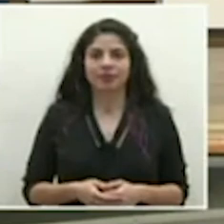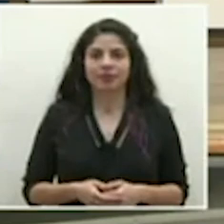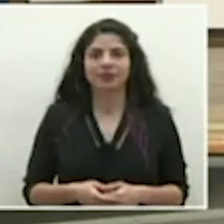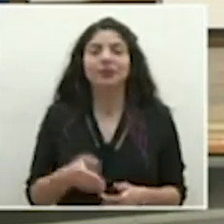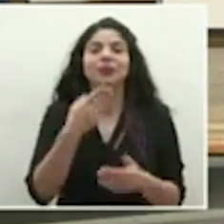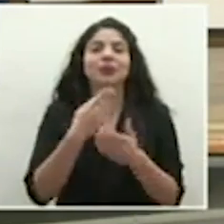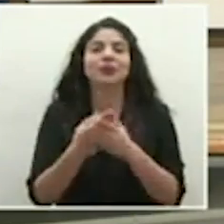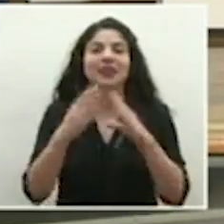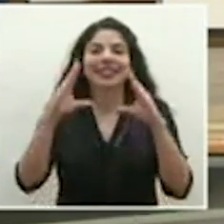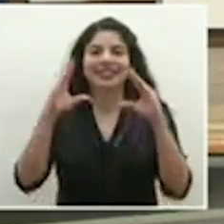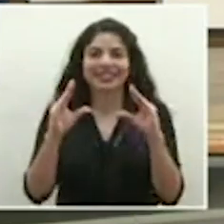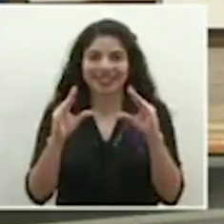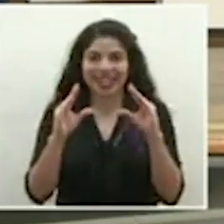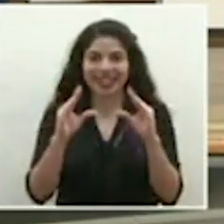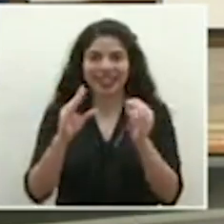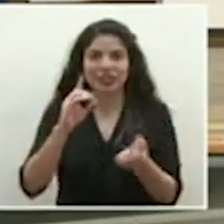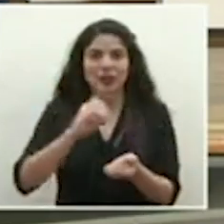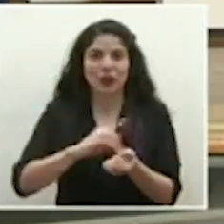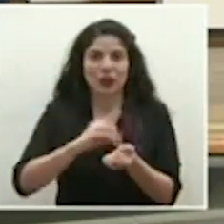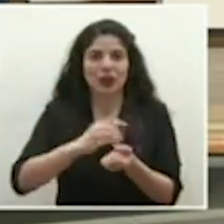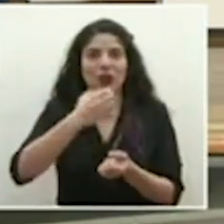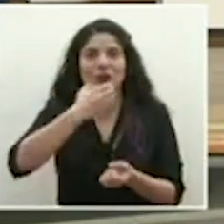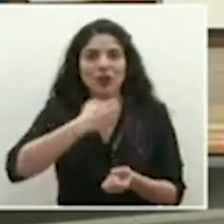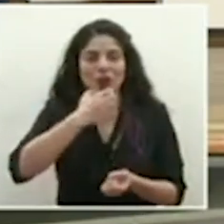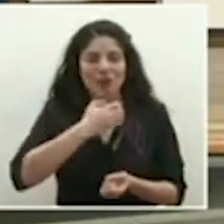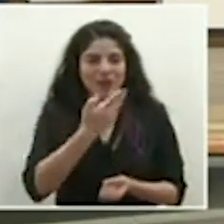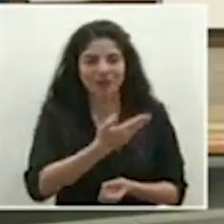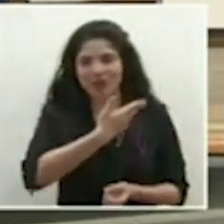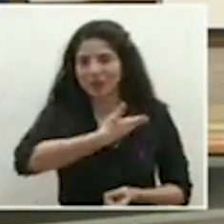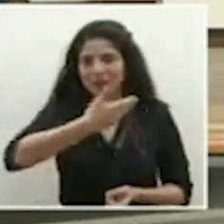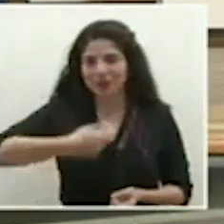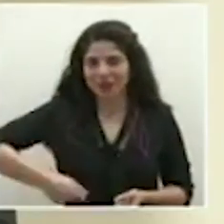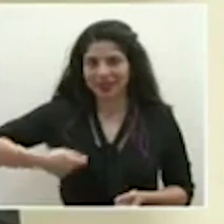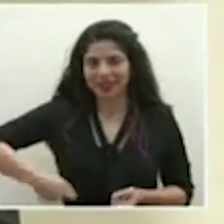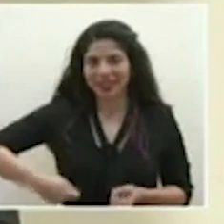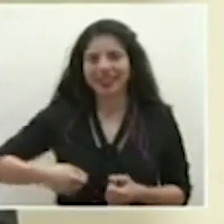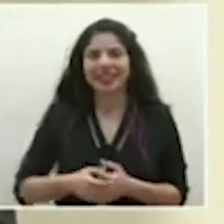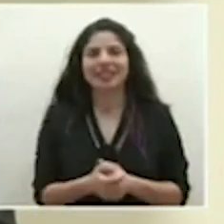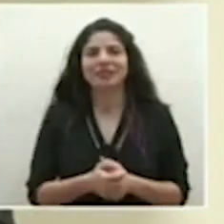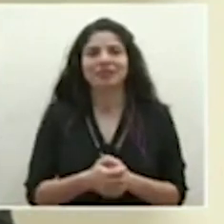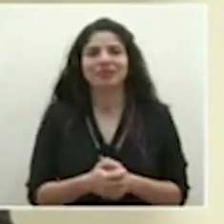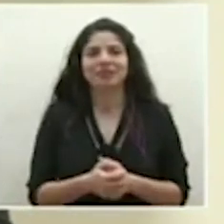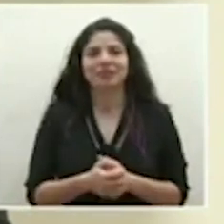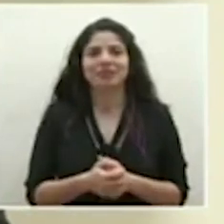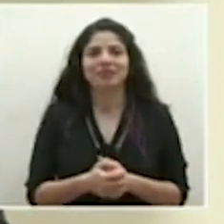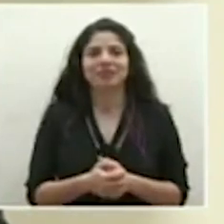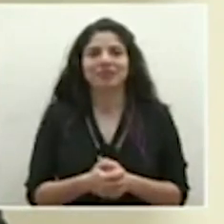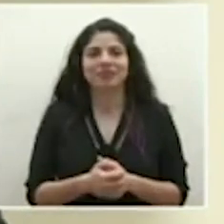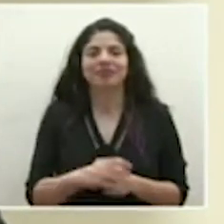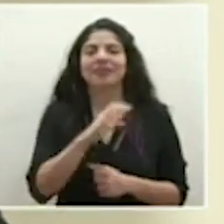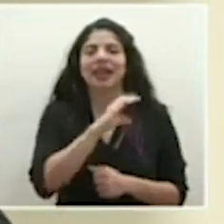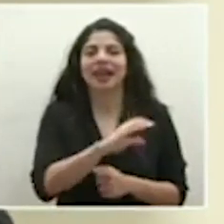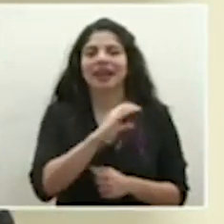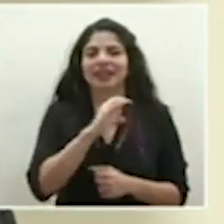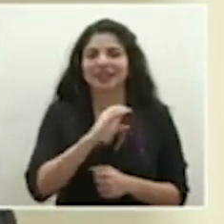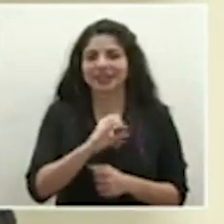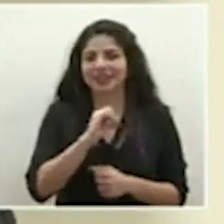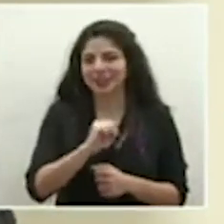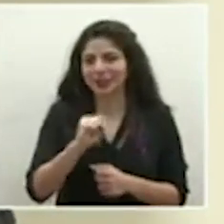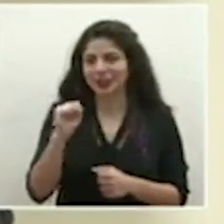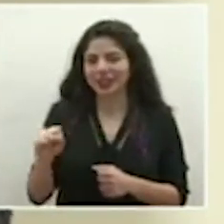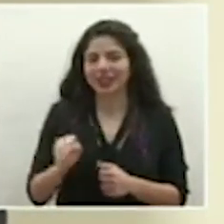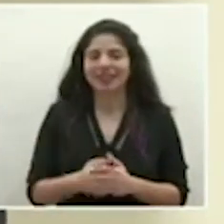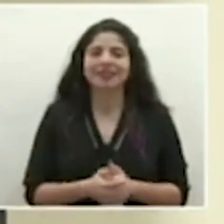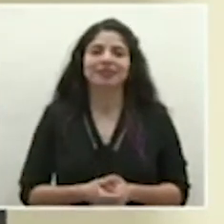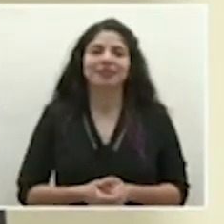Muy buenas tardes al doctor Román Macaya Geis, presidente ejecutivo de la Caja Costarricense de Seguro